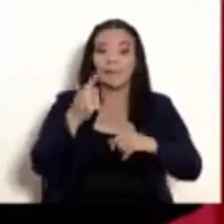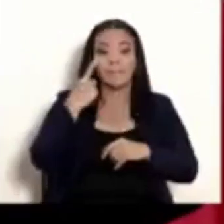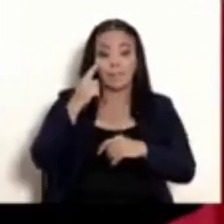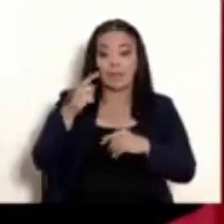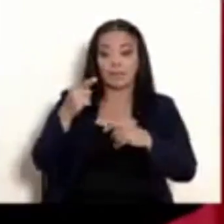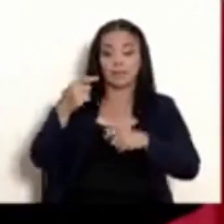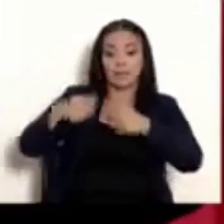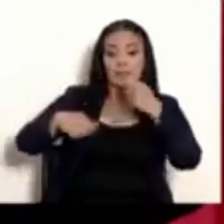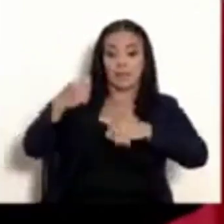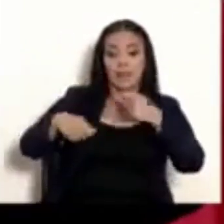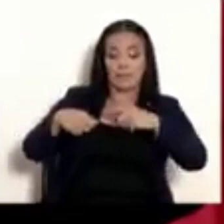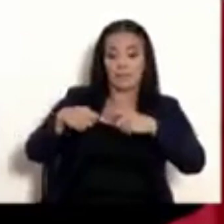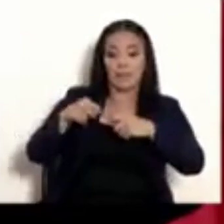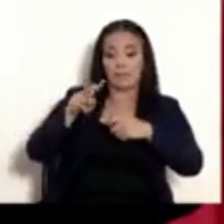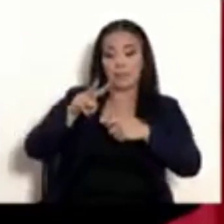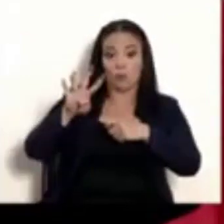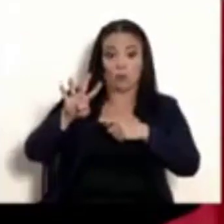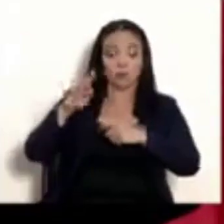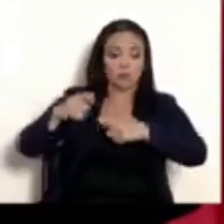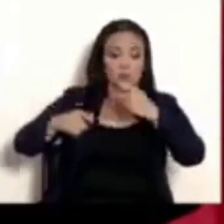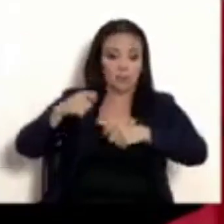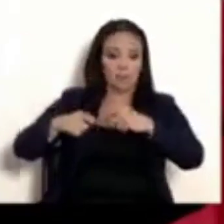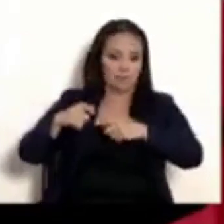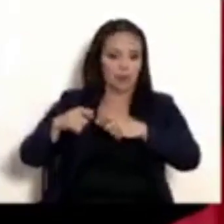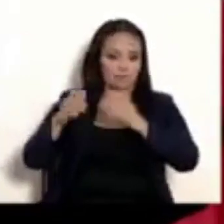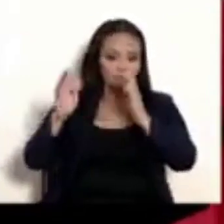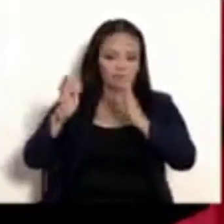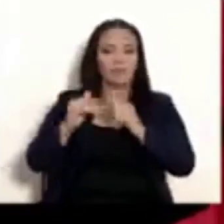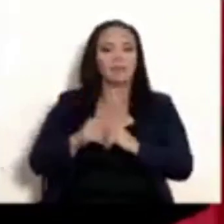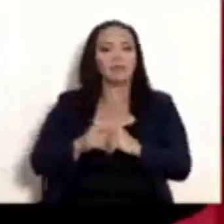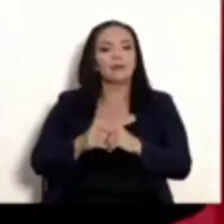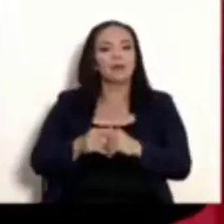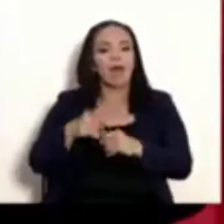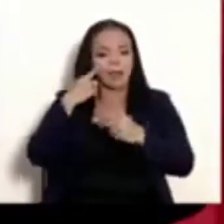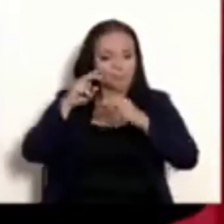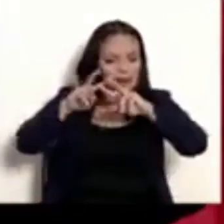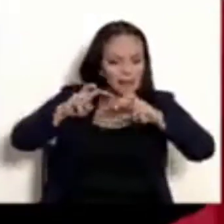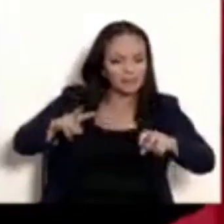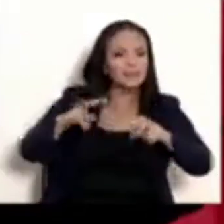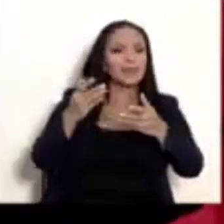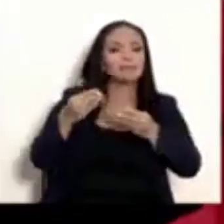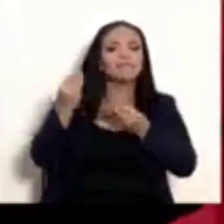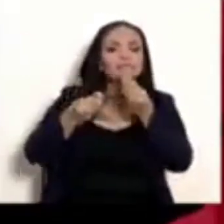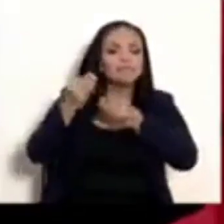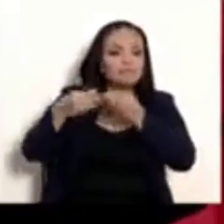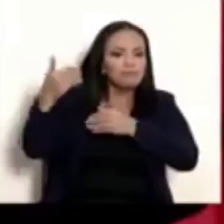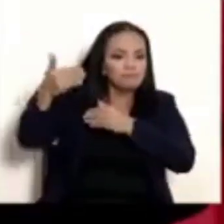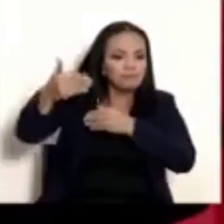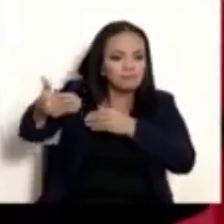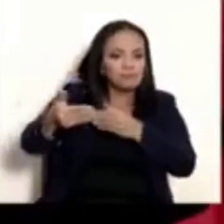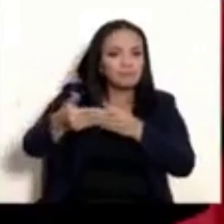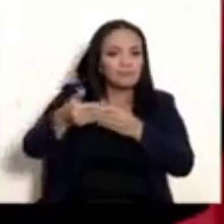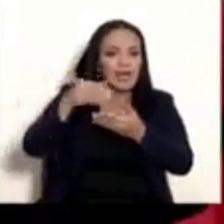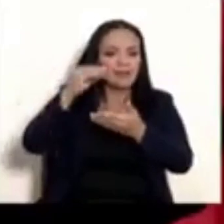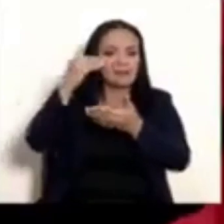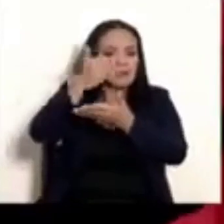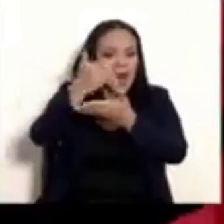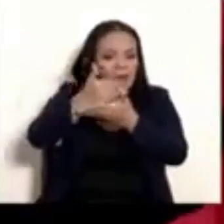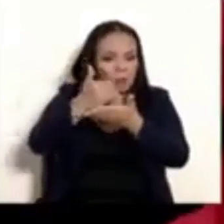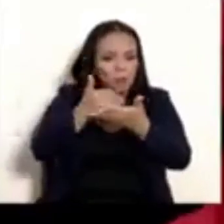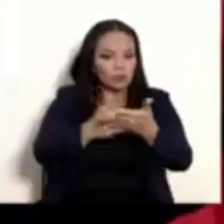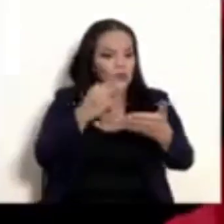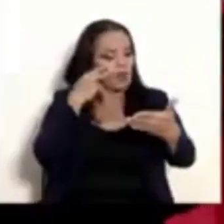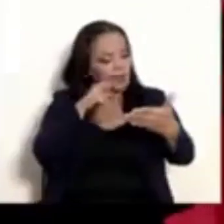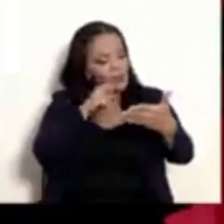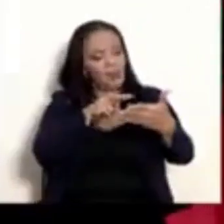día 24, con el propósito no sólo de llevar el pulso de la operación policial, sino del estudio de los datos que nos permiten enfrentar al